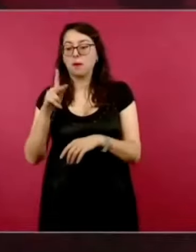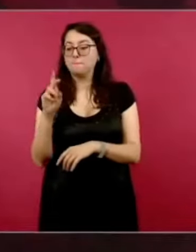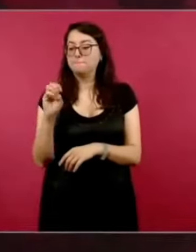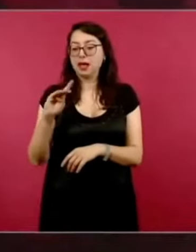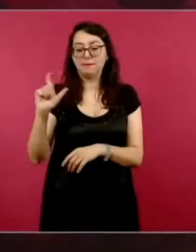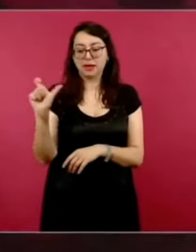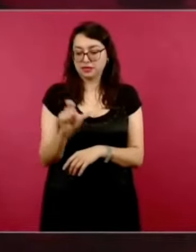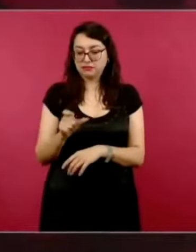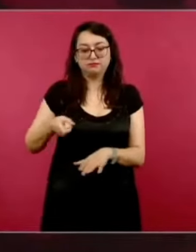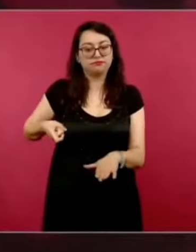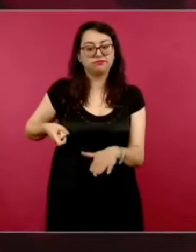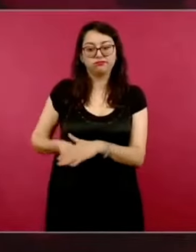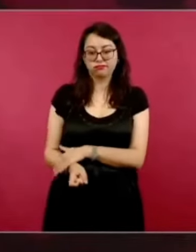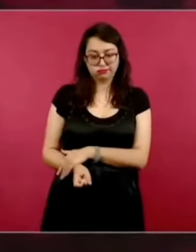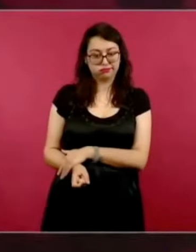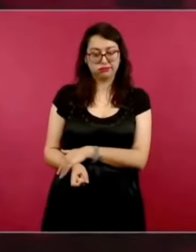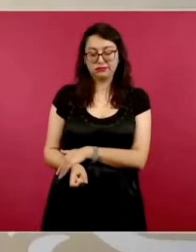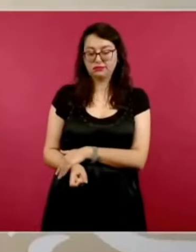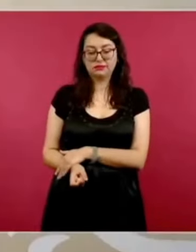Lozoya.